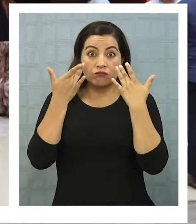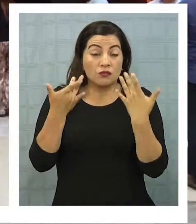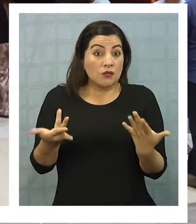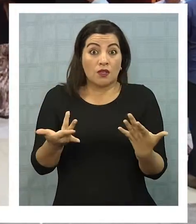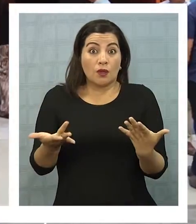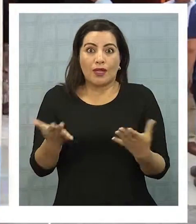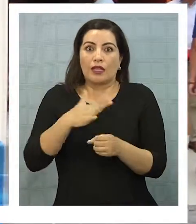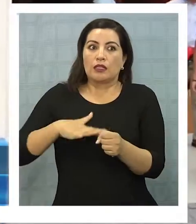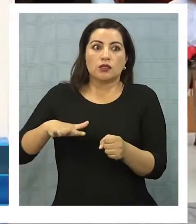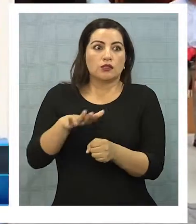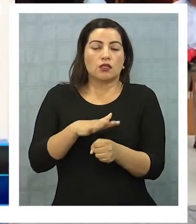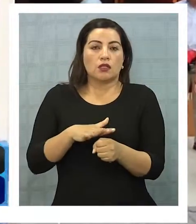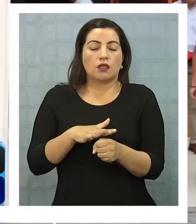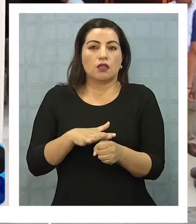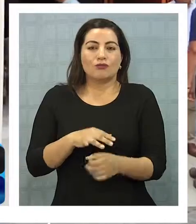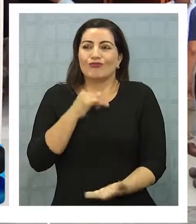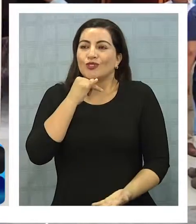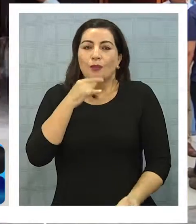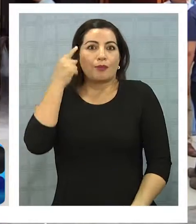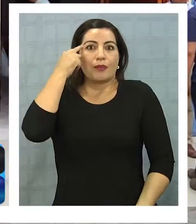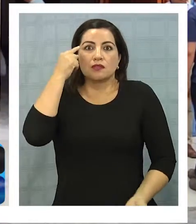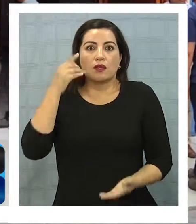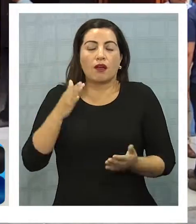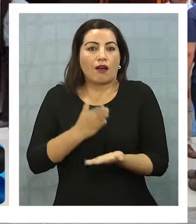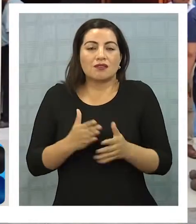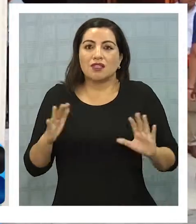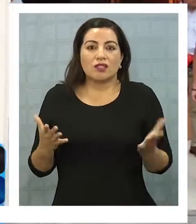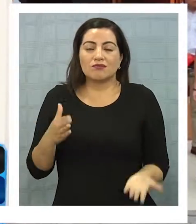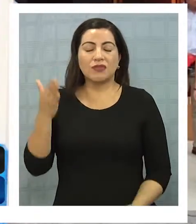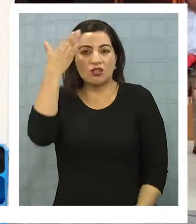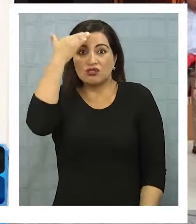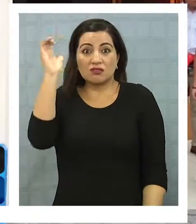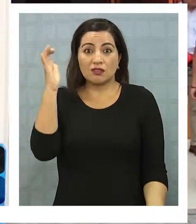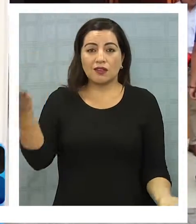Ya no sé qué pensar, sea, hasta ahora no lo creo.